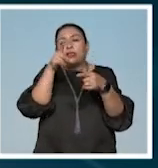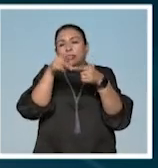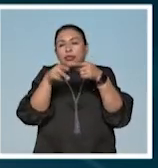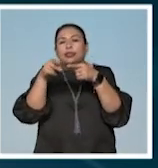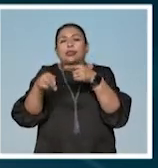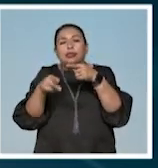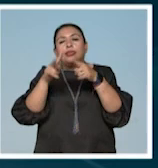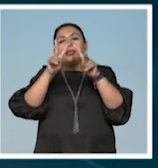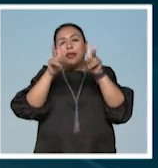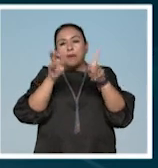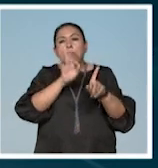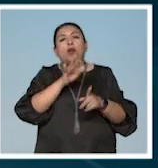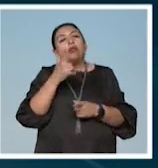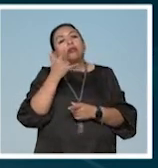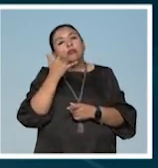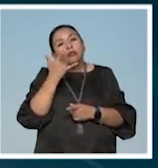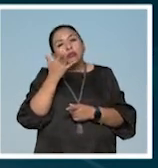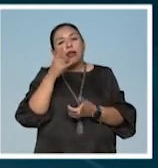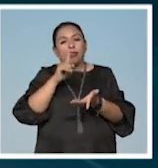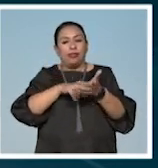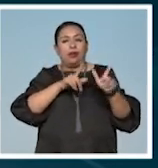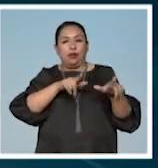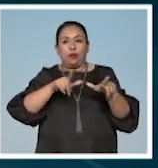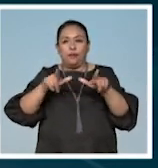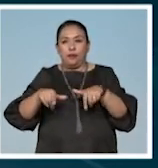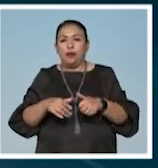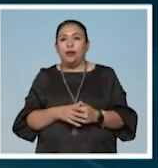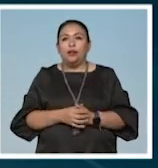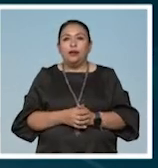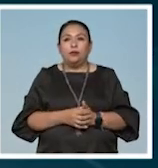los contenidos que pueden disfrutar en estas plataformas.